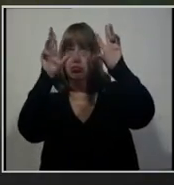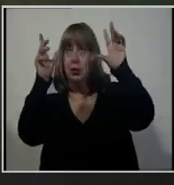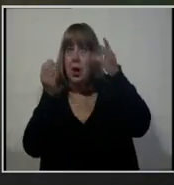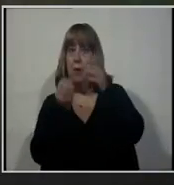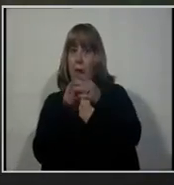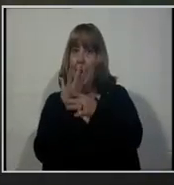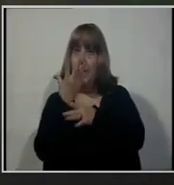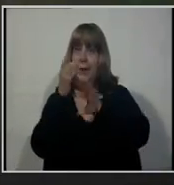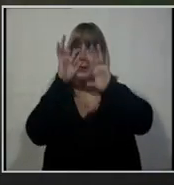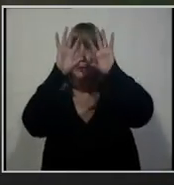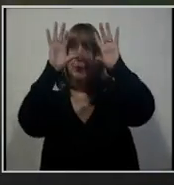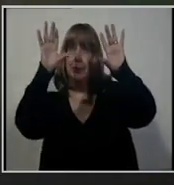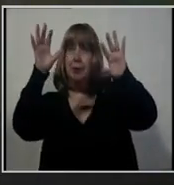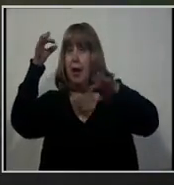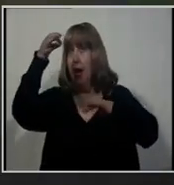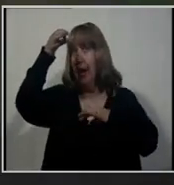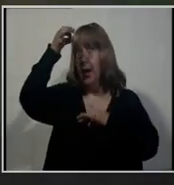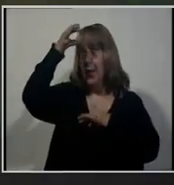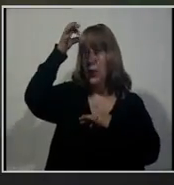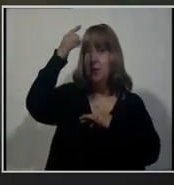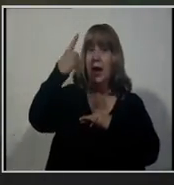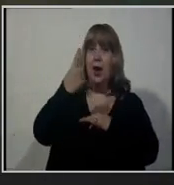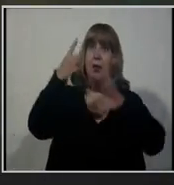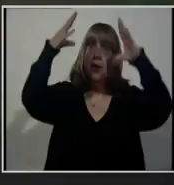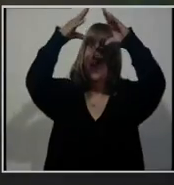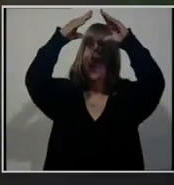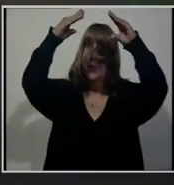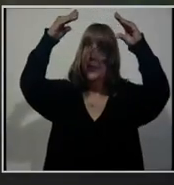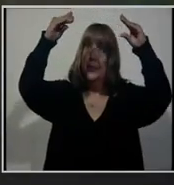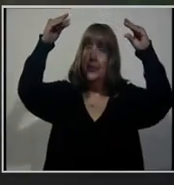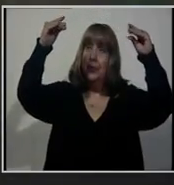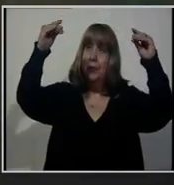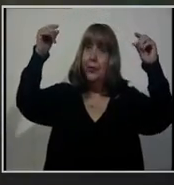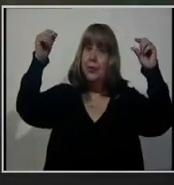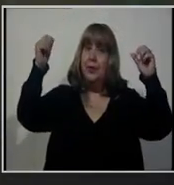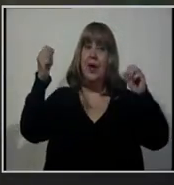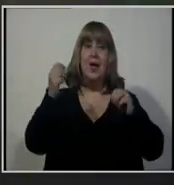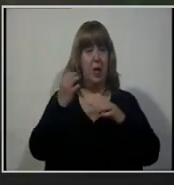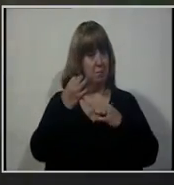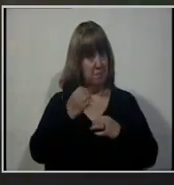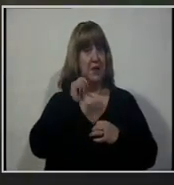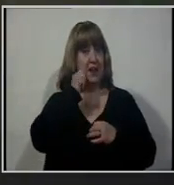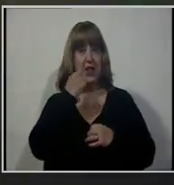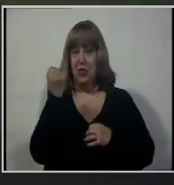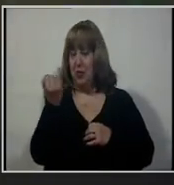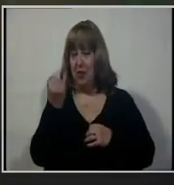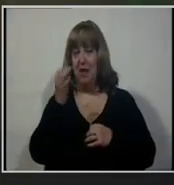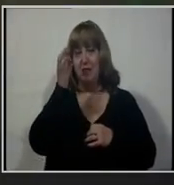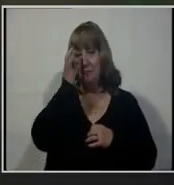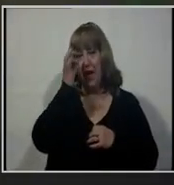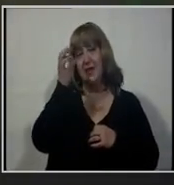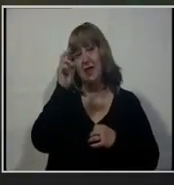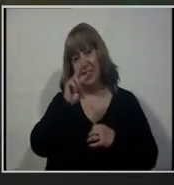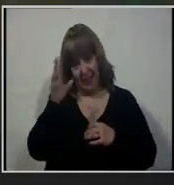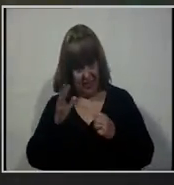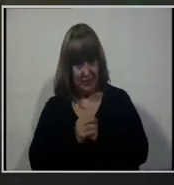del jueves el panorama va a mejorar, se va a ir paseando y la máxima va a estar agradable entre 20 y 22 grados Celsius. 10